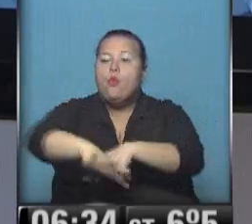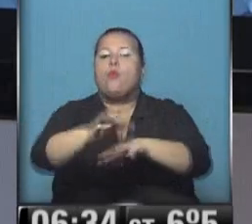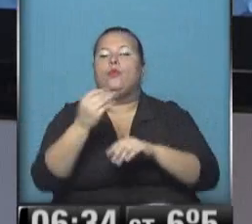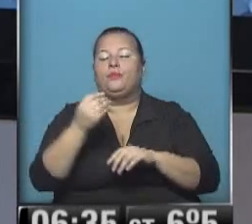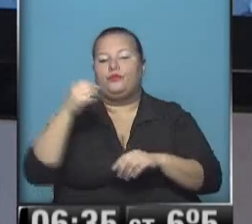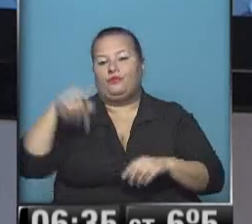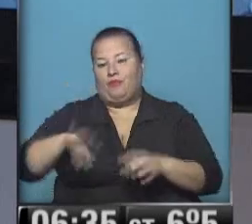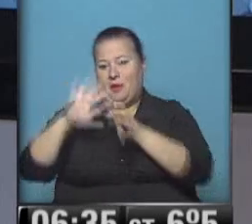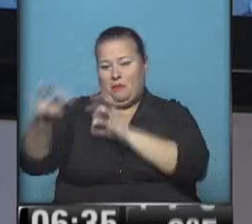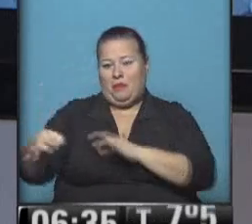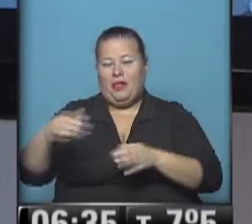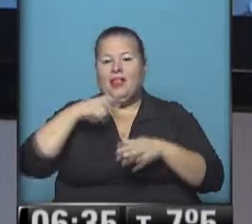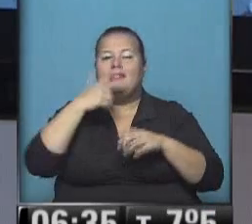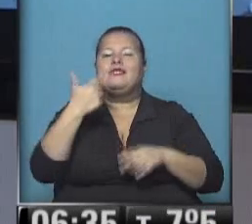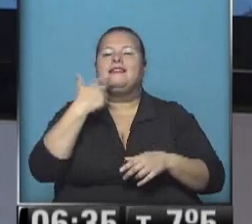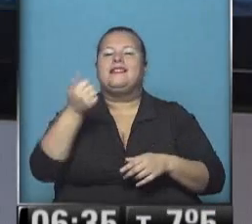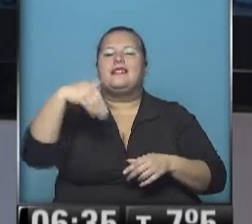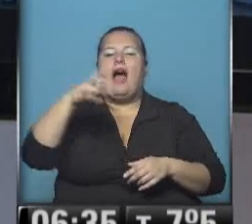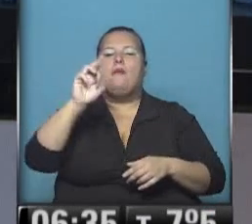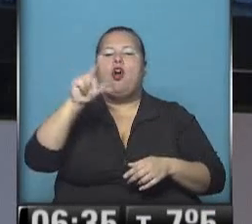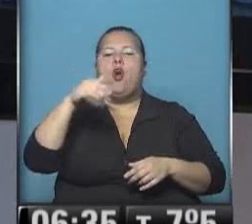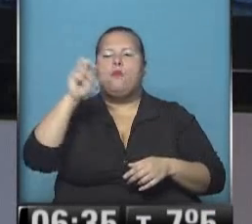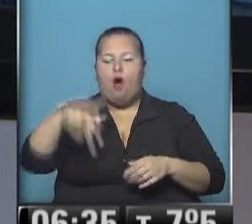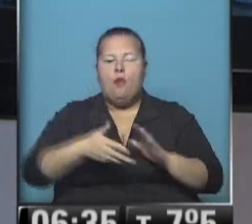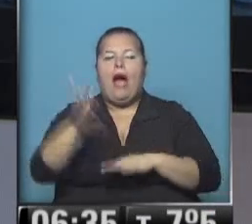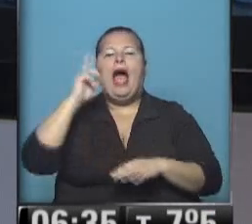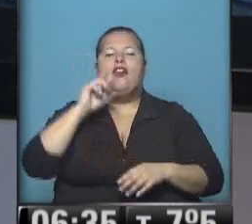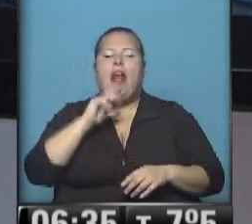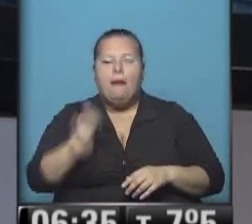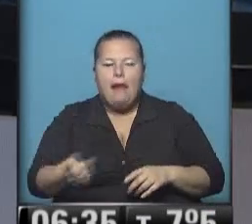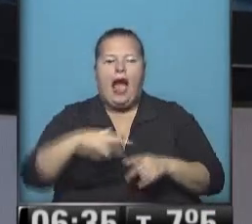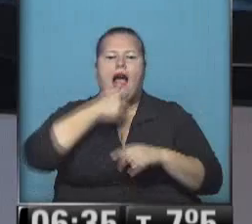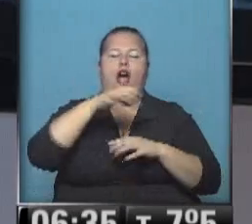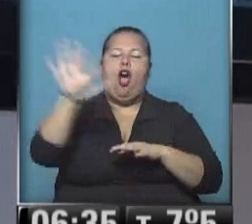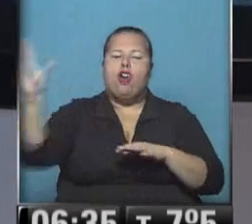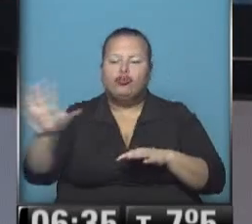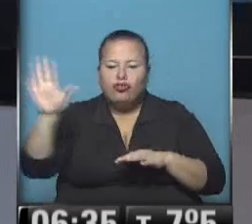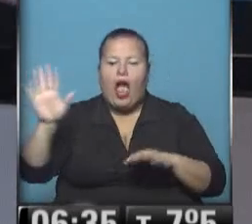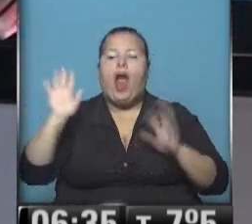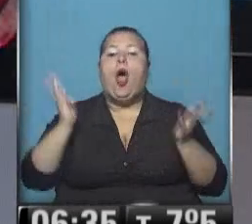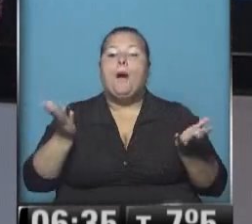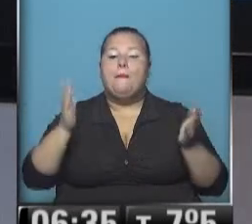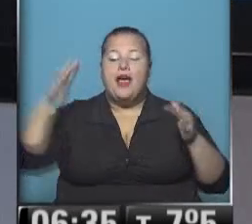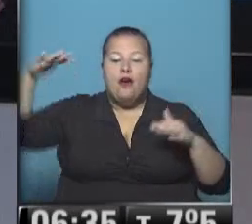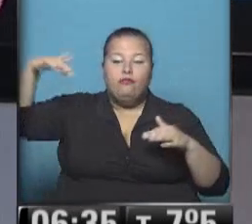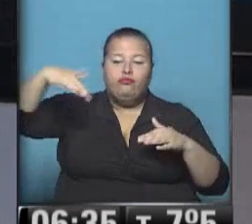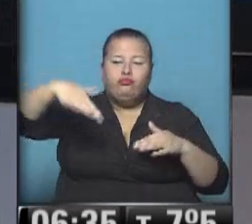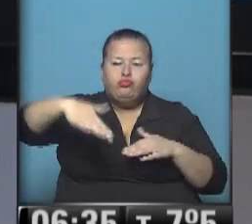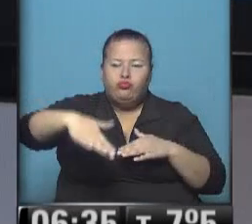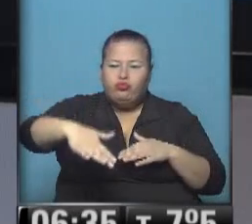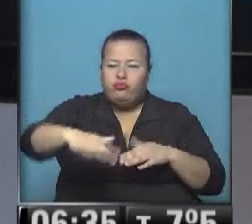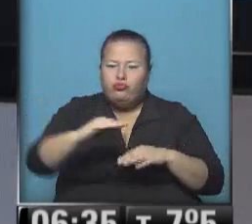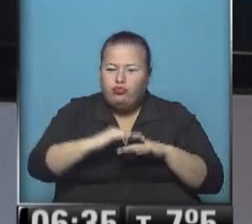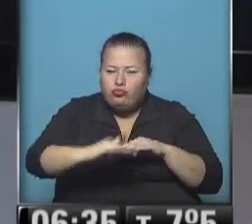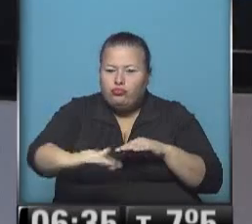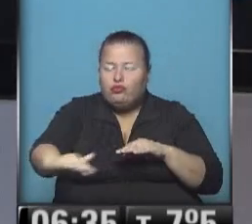aquí no más en la bahía de San Borombón, hacia el río de la Plata, hacia el océano Atlántico. Pero como la pendiente es tan bajita, tan